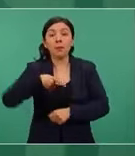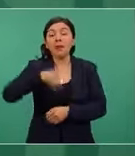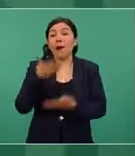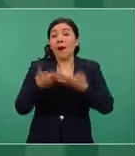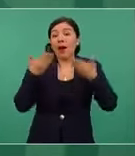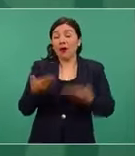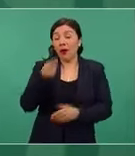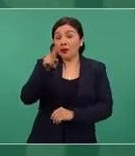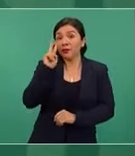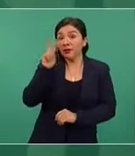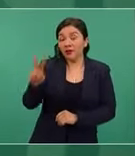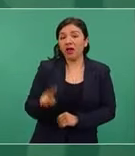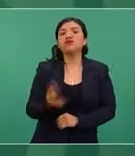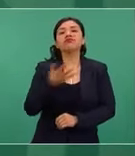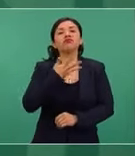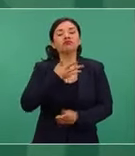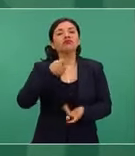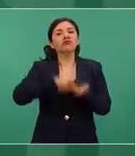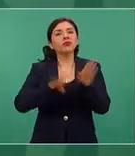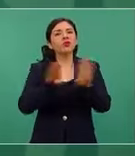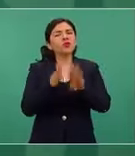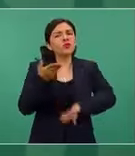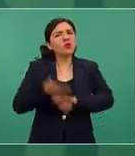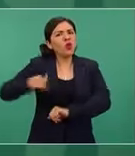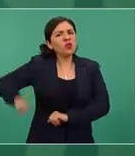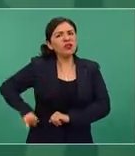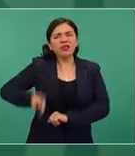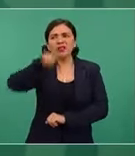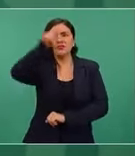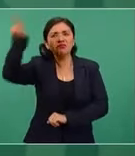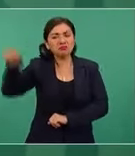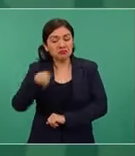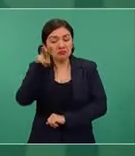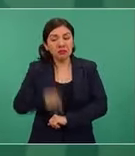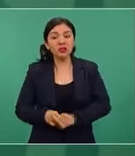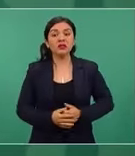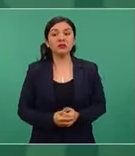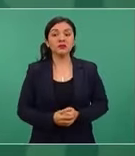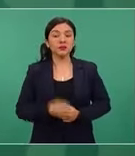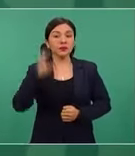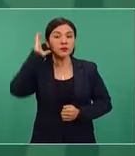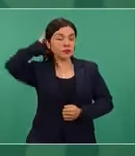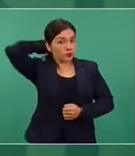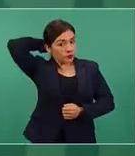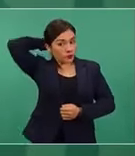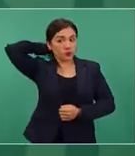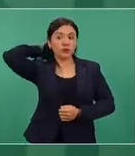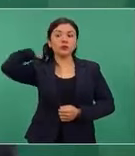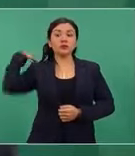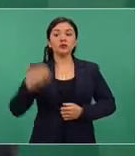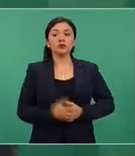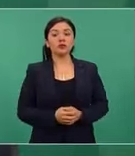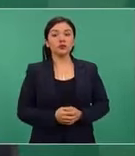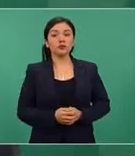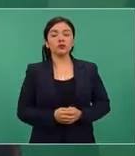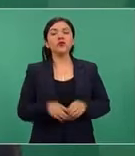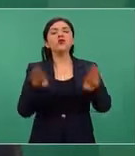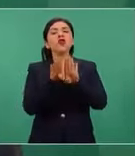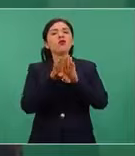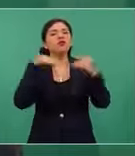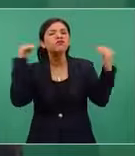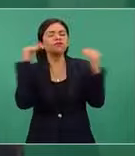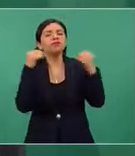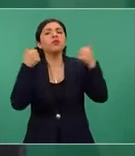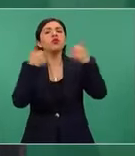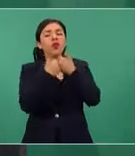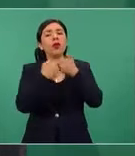lo que se ve es una reacción de mucho interés, de una apelación ética a todos